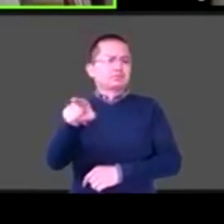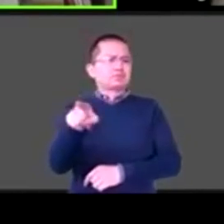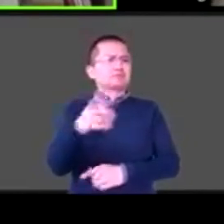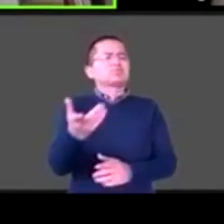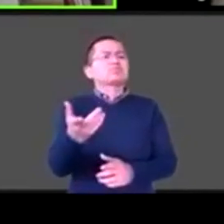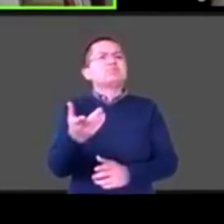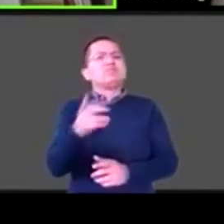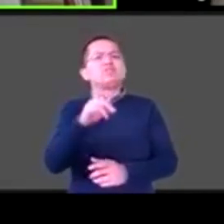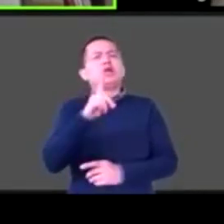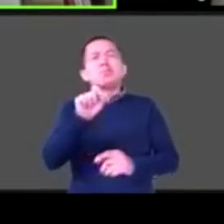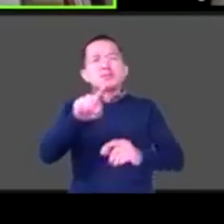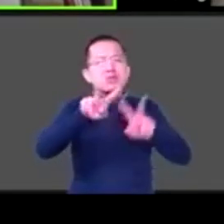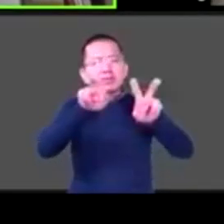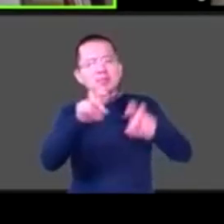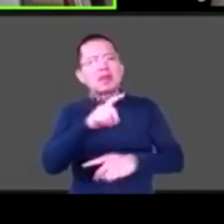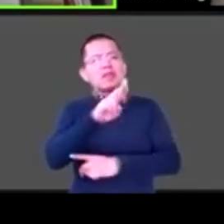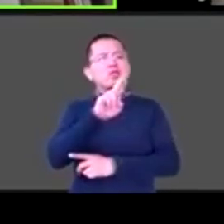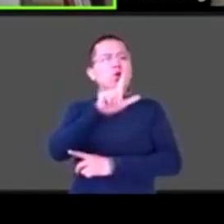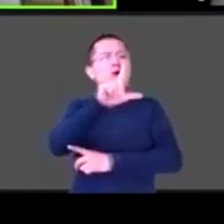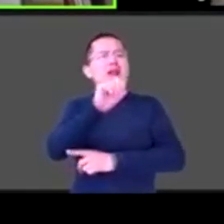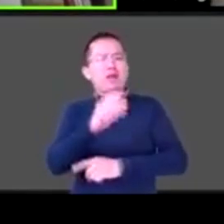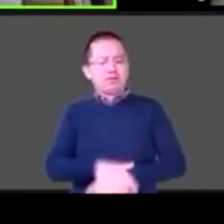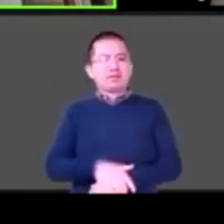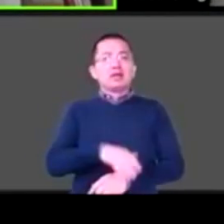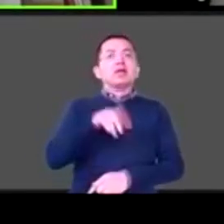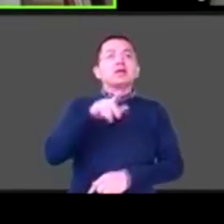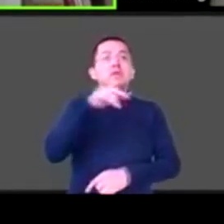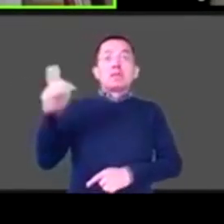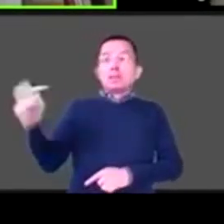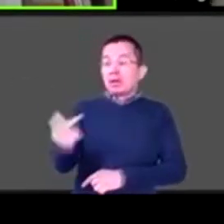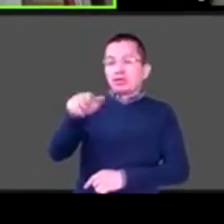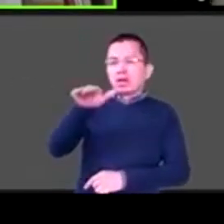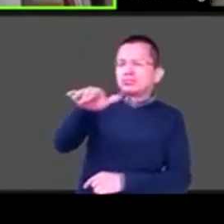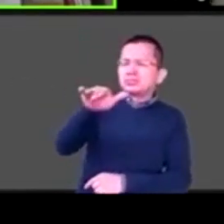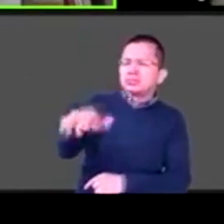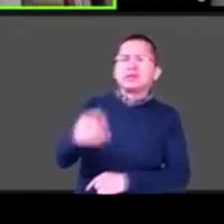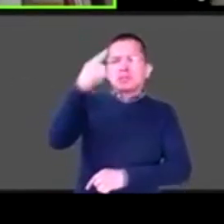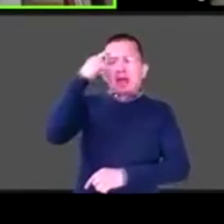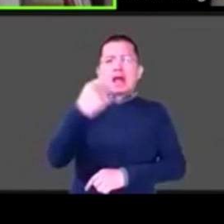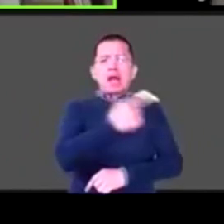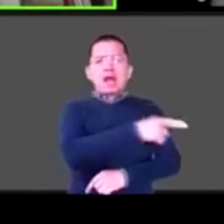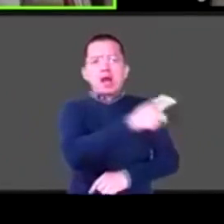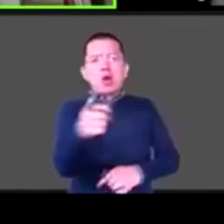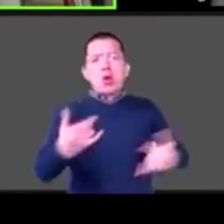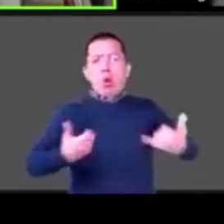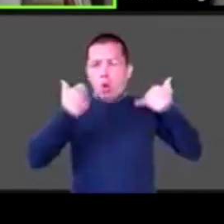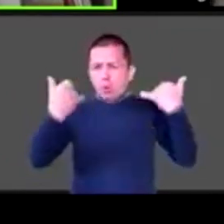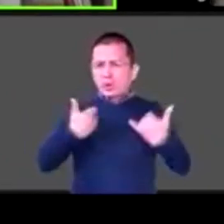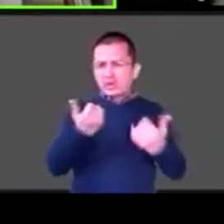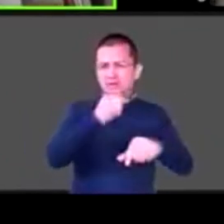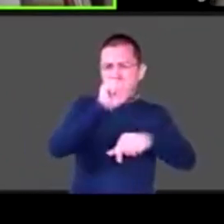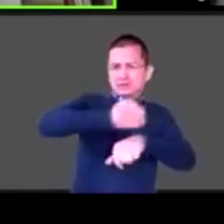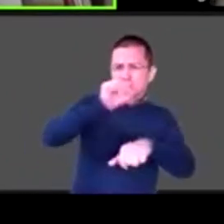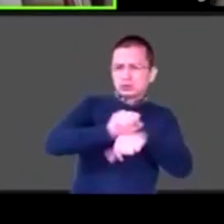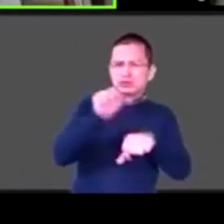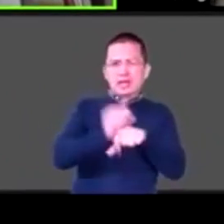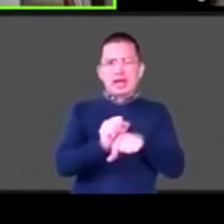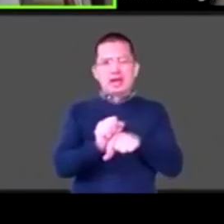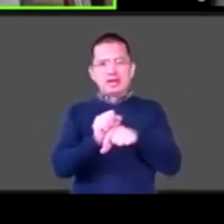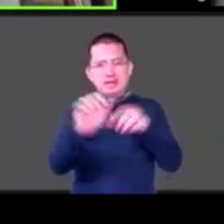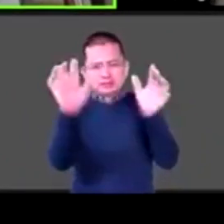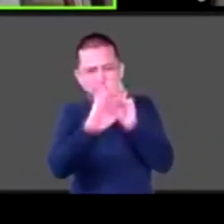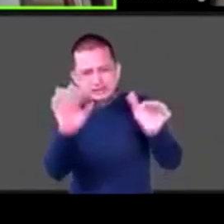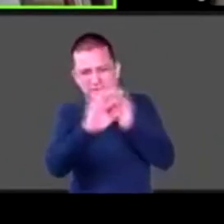alumnas de nivel secundario, en el USAER 103, para ser más precisos? Tú que tienes tanto conocimiento de esto, ¿qué herramientas les